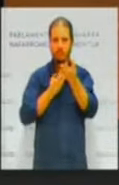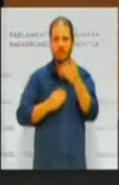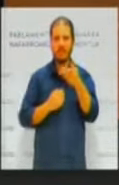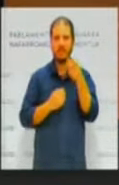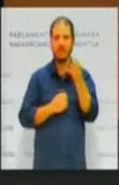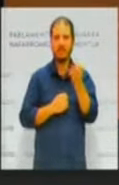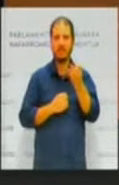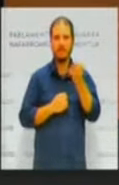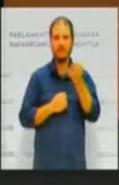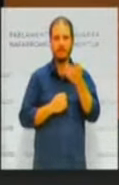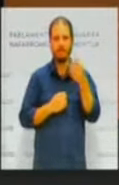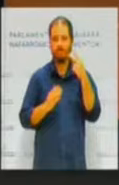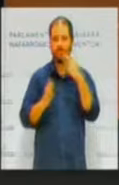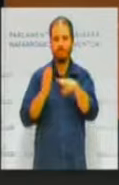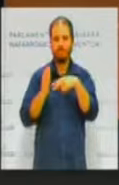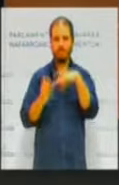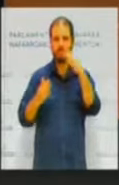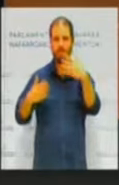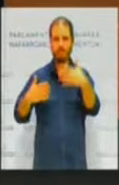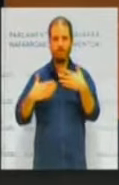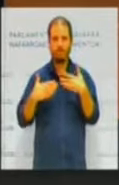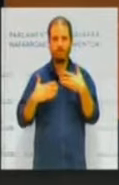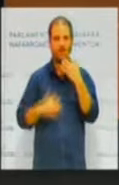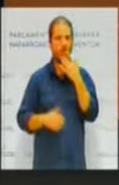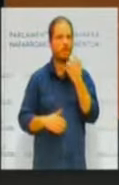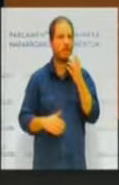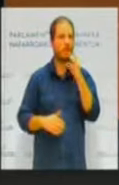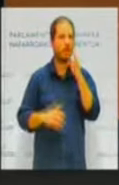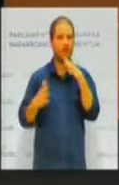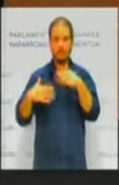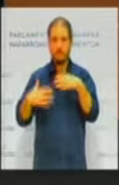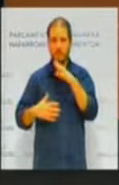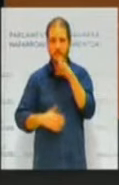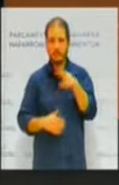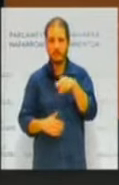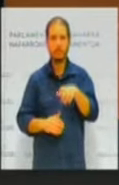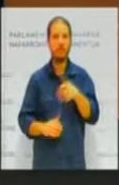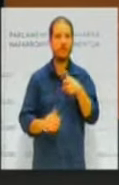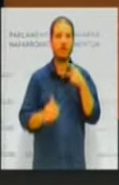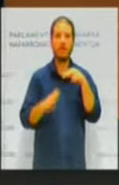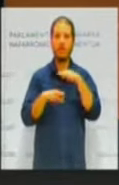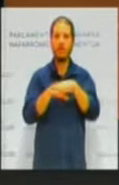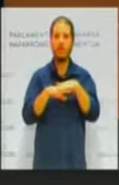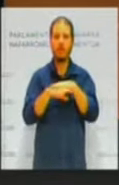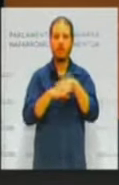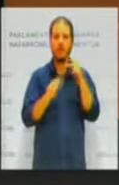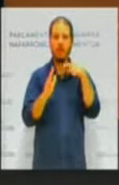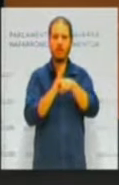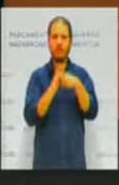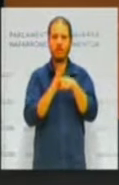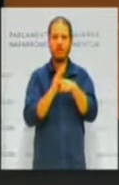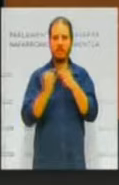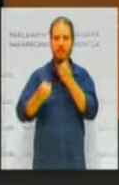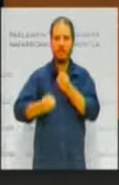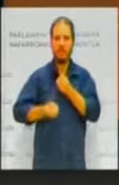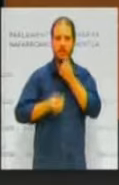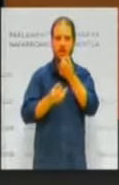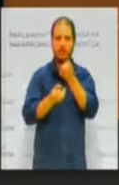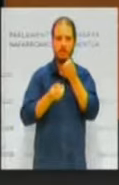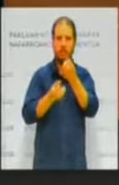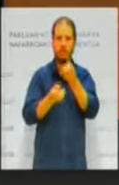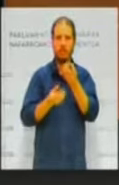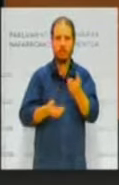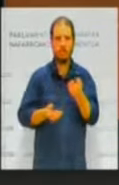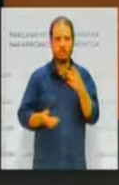de transparencia. Porque eso lo que significa es que el gobierno no quiere explicar su gestión. Y no me extraña que el gobierno no quiera explicar su gestión